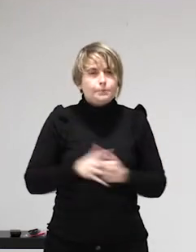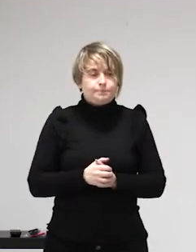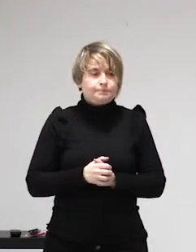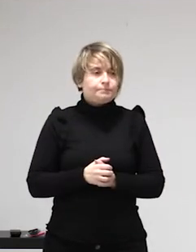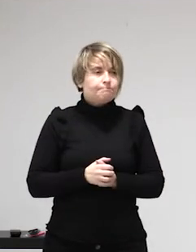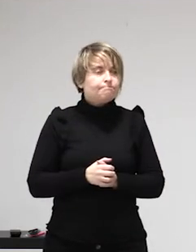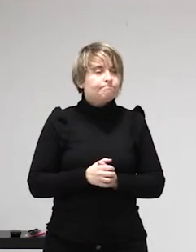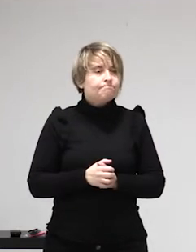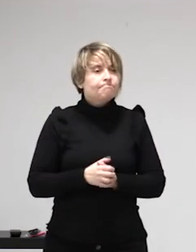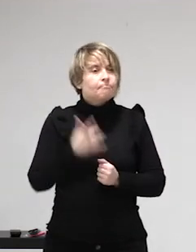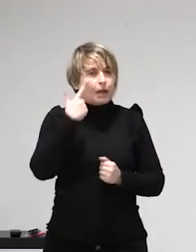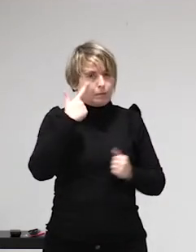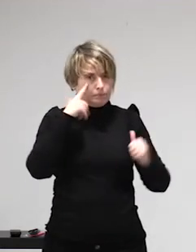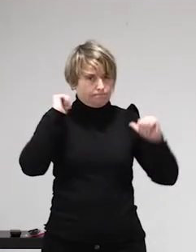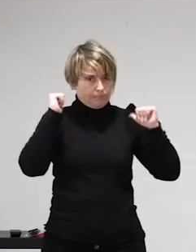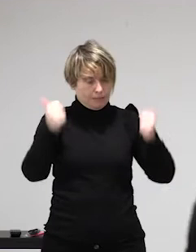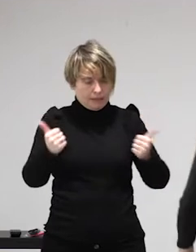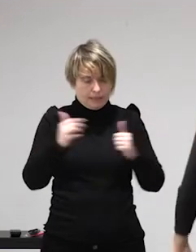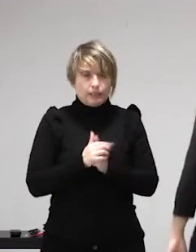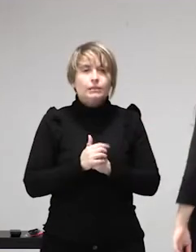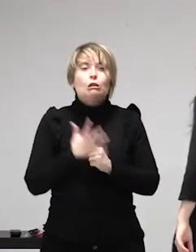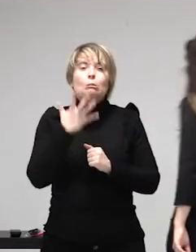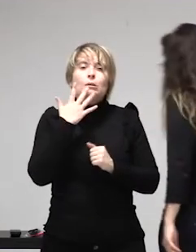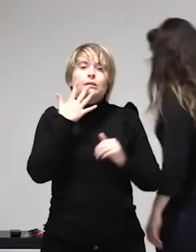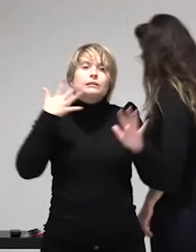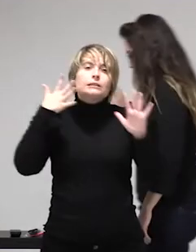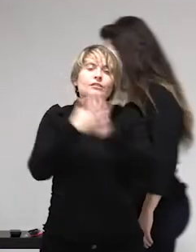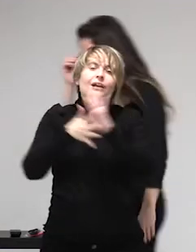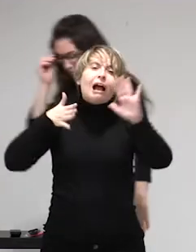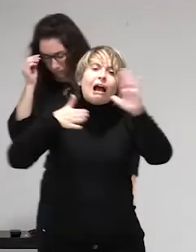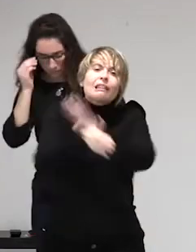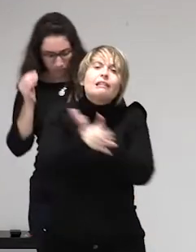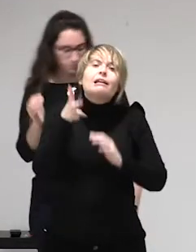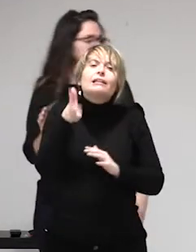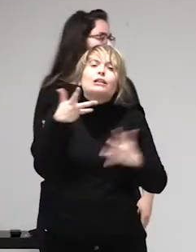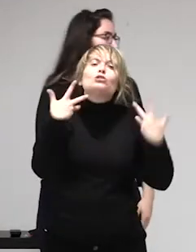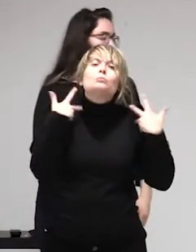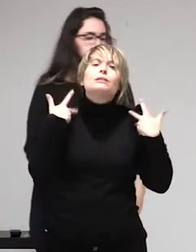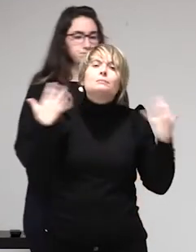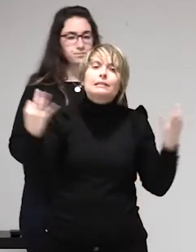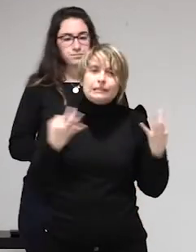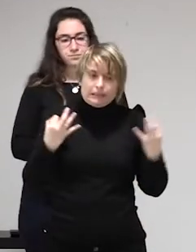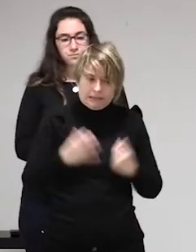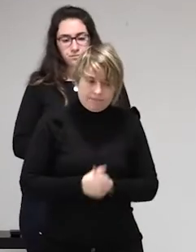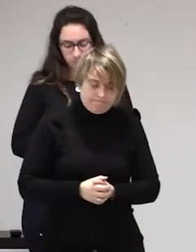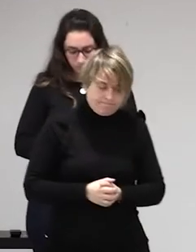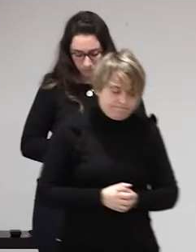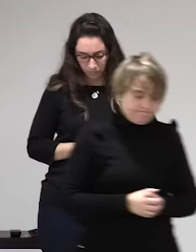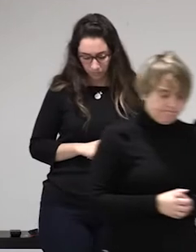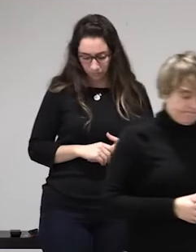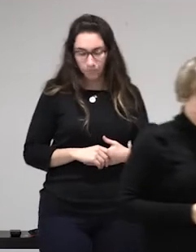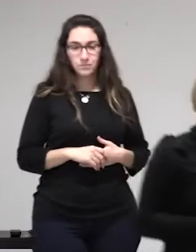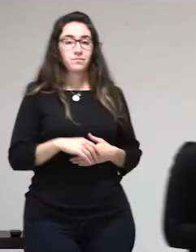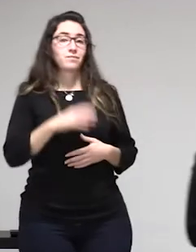prosenetismo ¿Cómo? Y resumo mucho por si bueno para que tengamos también ese marco todos y todas cambiando la legislación uno para